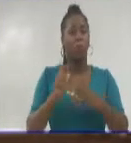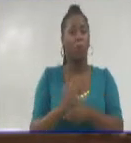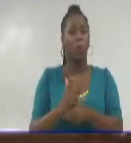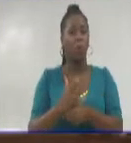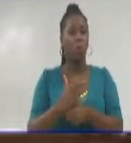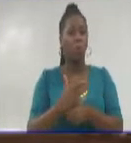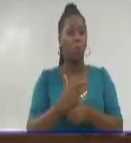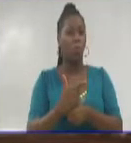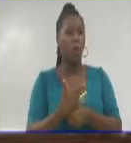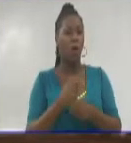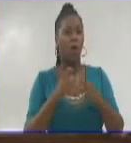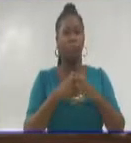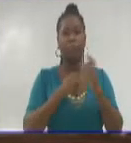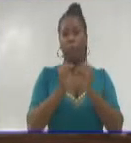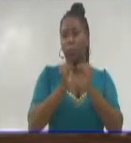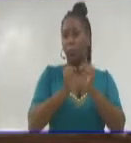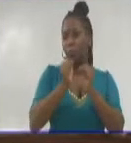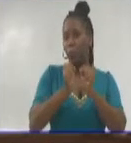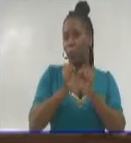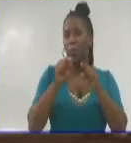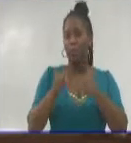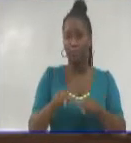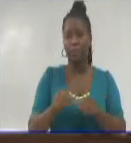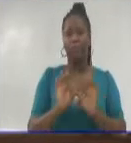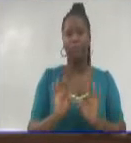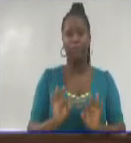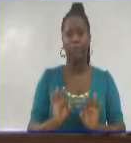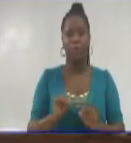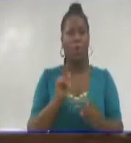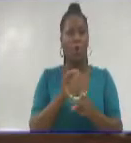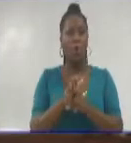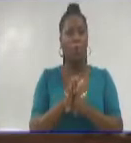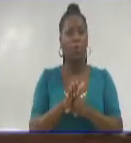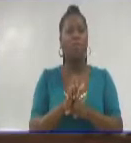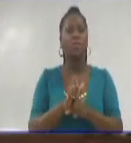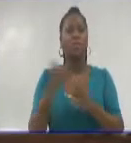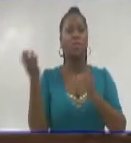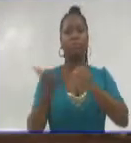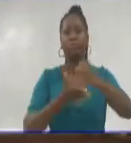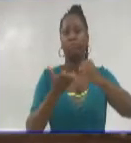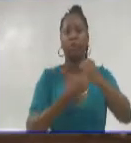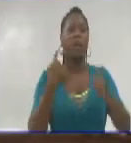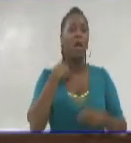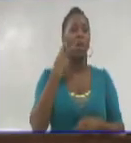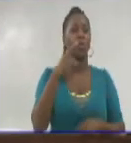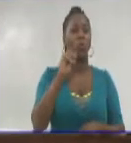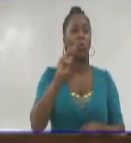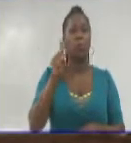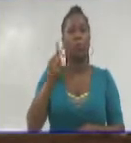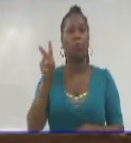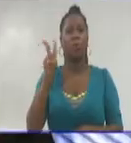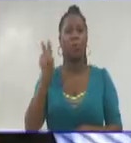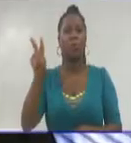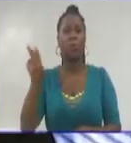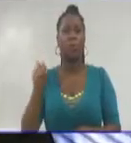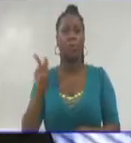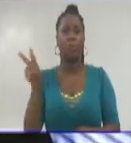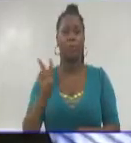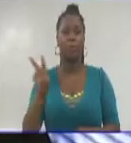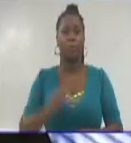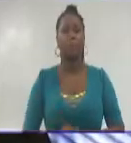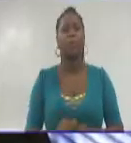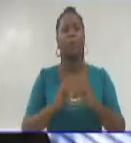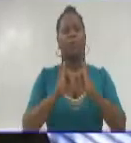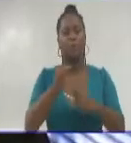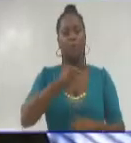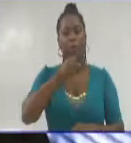que hay en la reparación de sus piezas a fin de comenzar la Zafra 2021-2022. El periodista Mejías